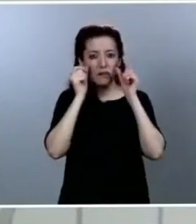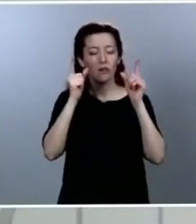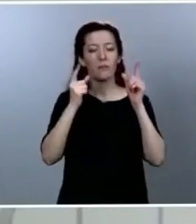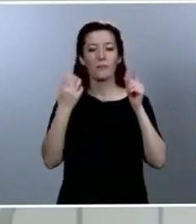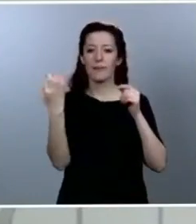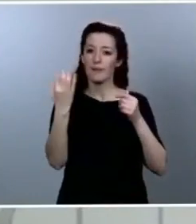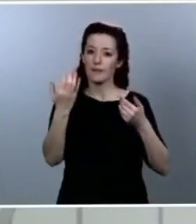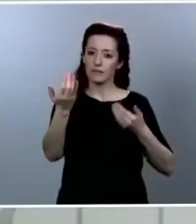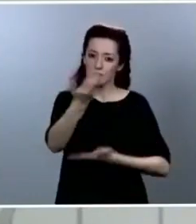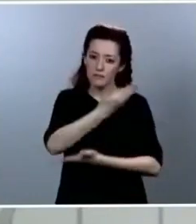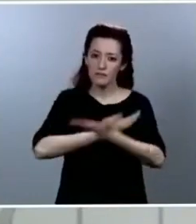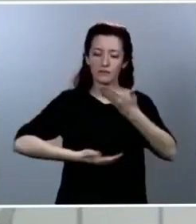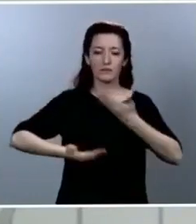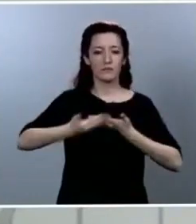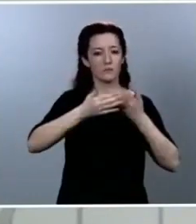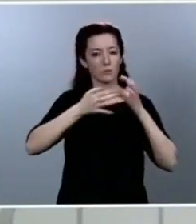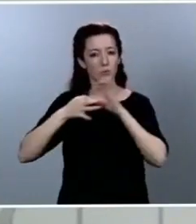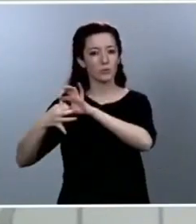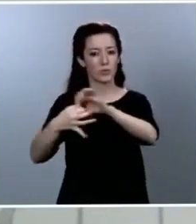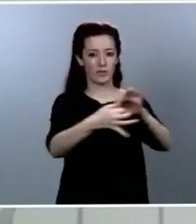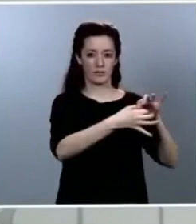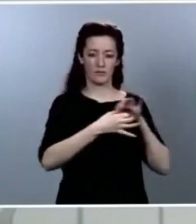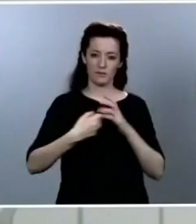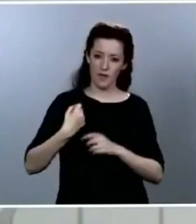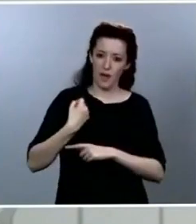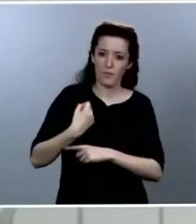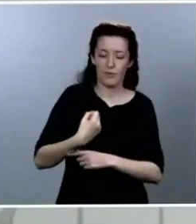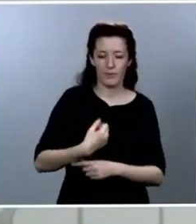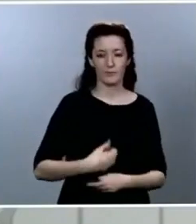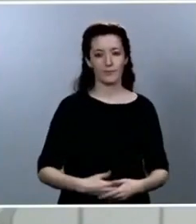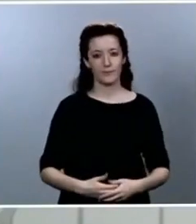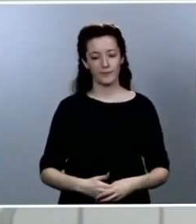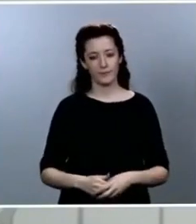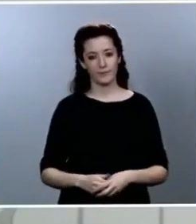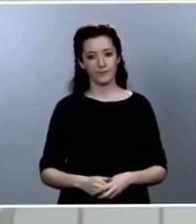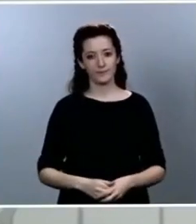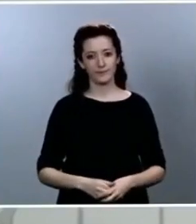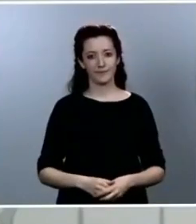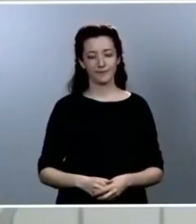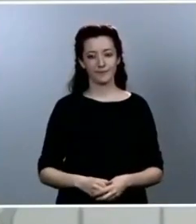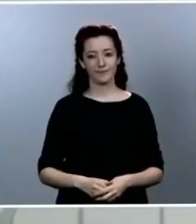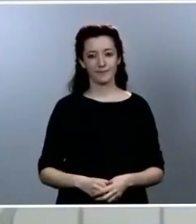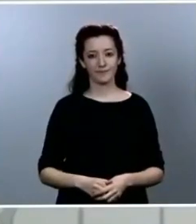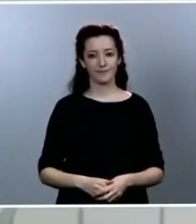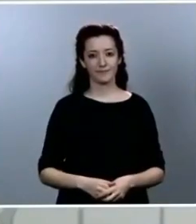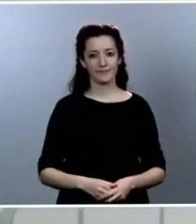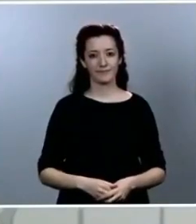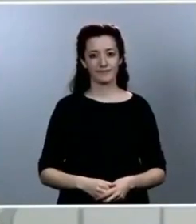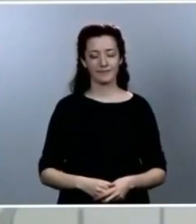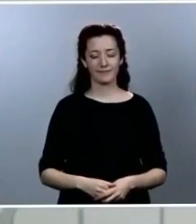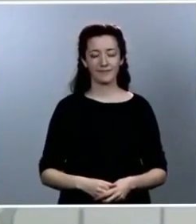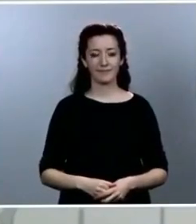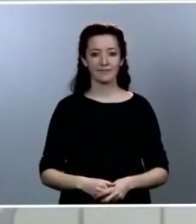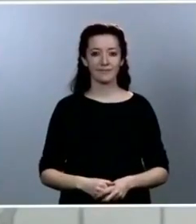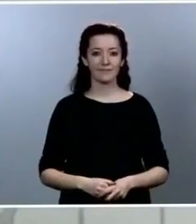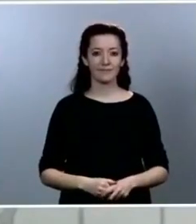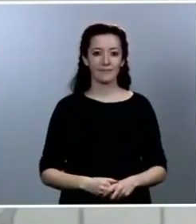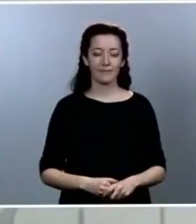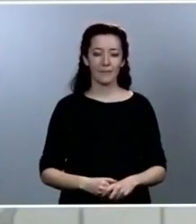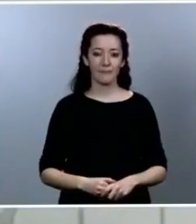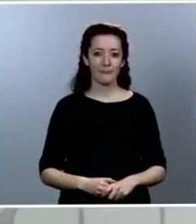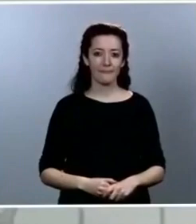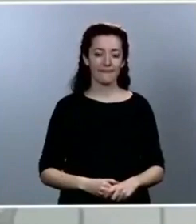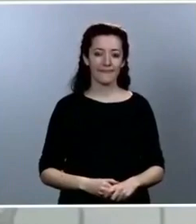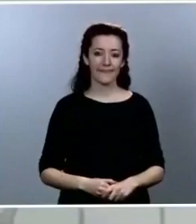codo con codo, arrimando el hombro. Los resultados que hemos obtenido en esta primera etapa los hemos